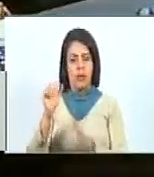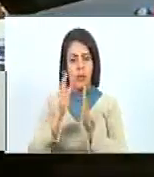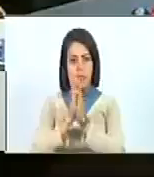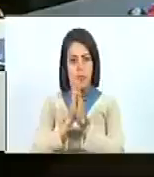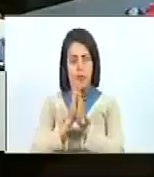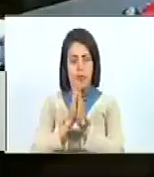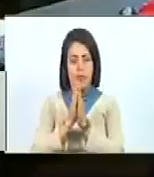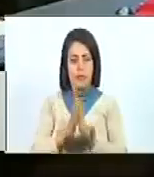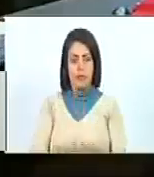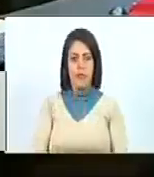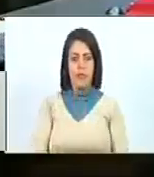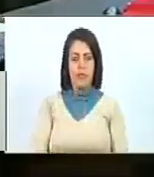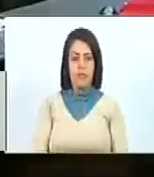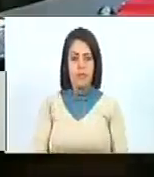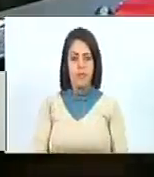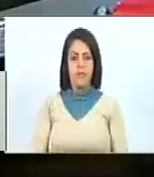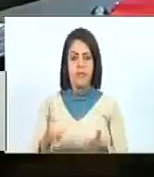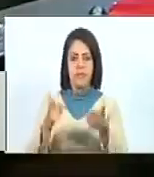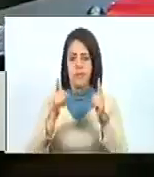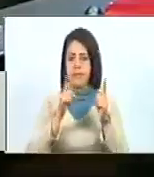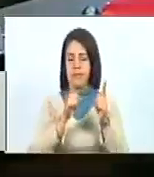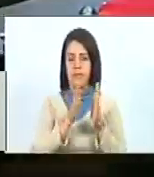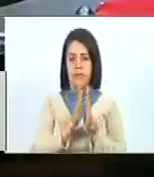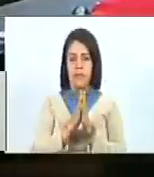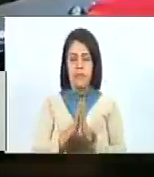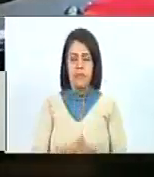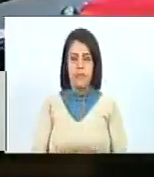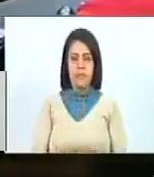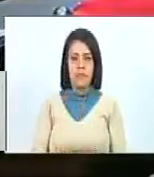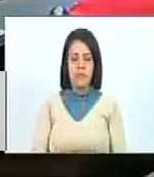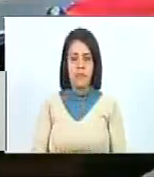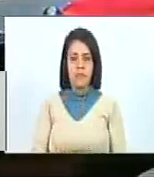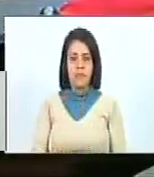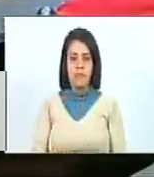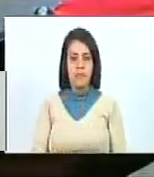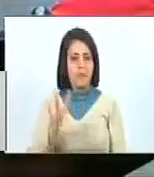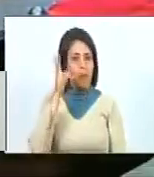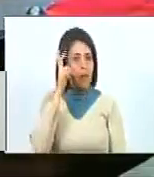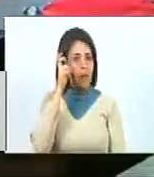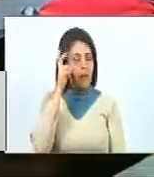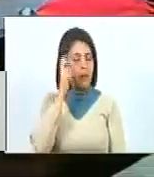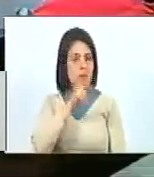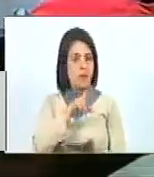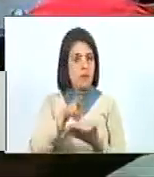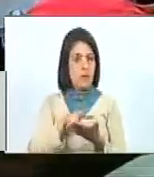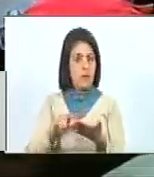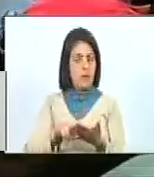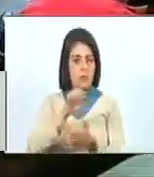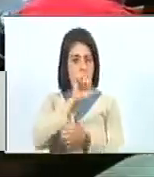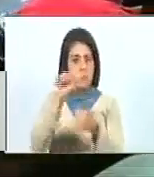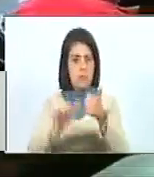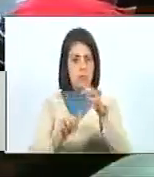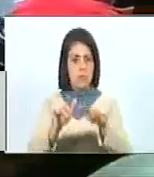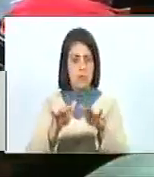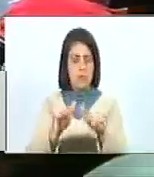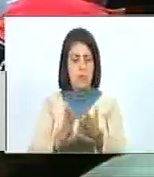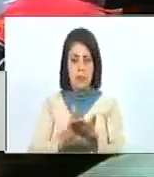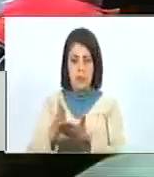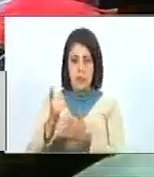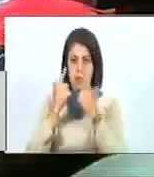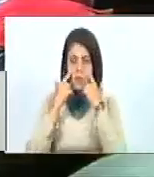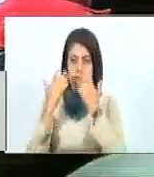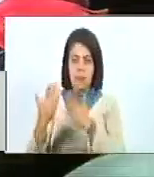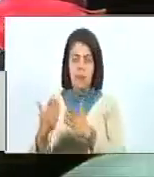vamos a permitir, permitirnos escuchar la lectura del acta por parte de la subsecretaria. Continúe, subsecretaria.